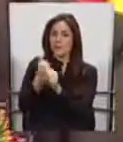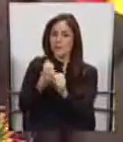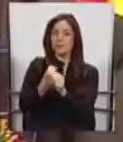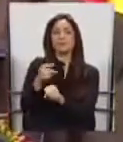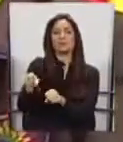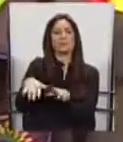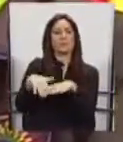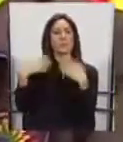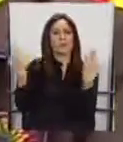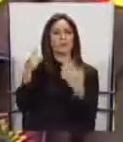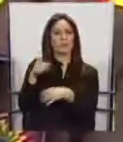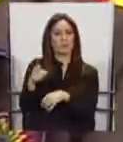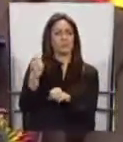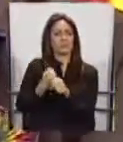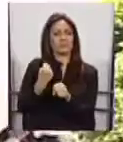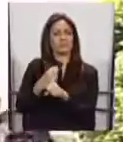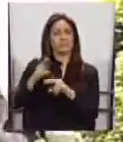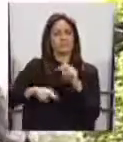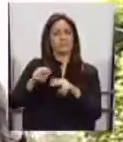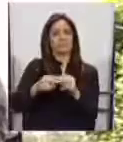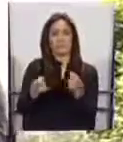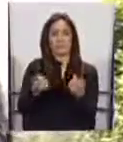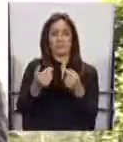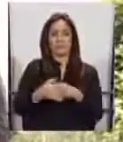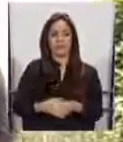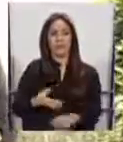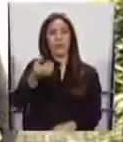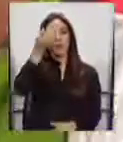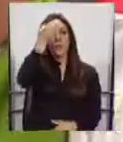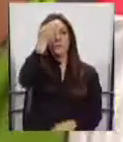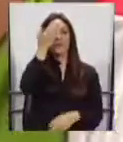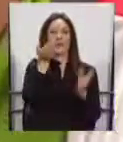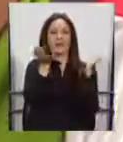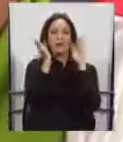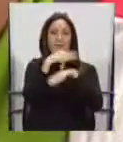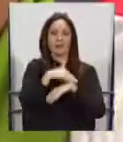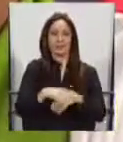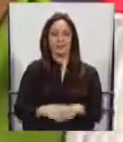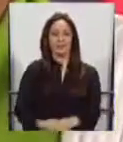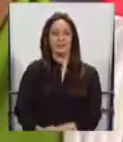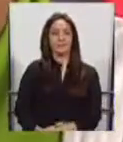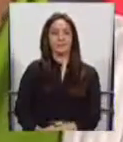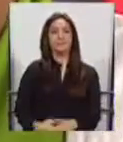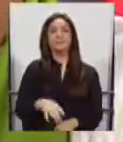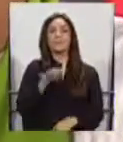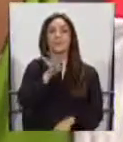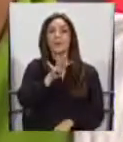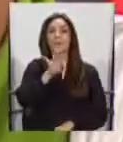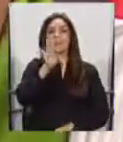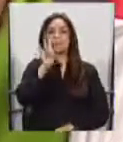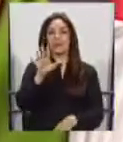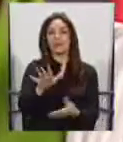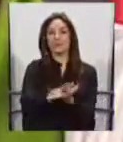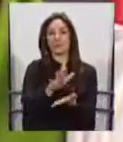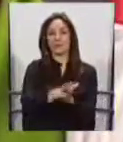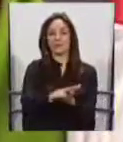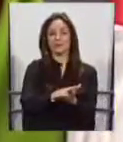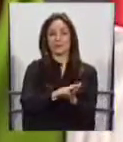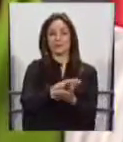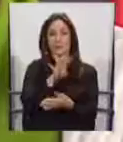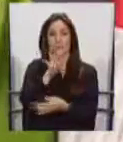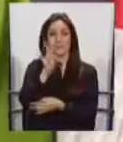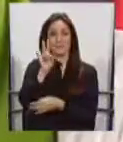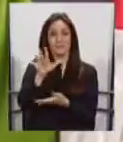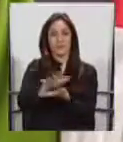la mayor cantidad de obras. Educación gratis. Estamos haciendo 47 escuelas del milenio como las que van a haber.